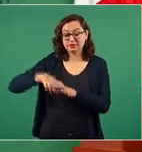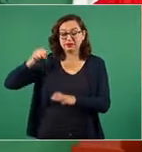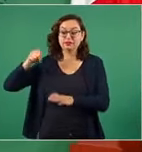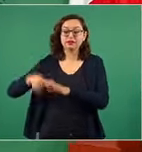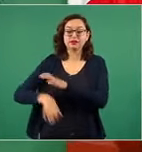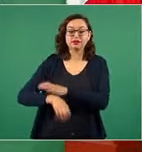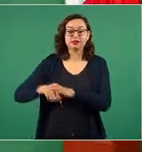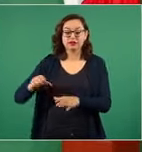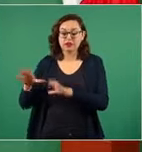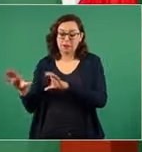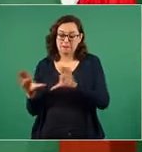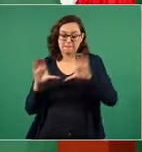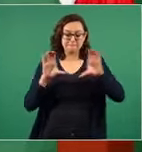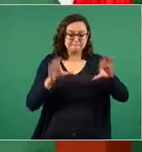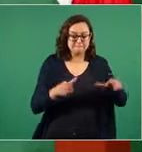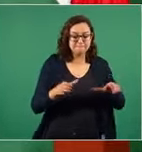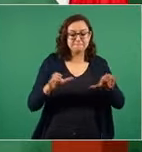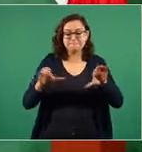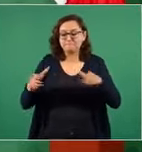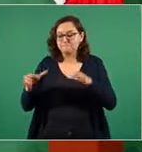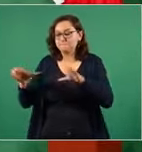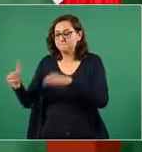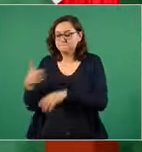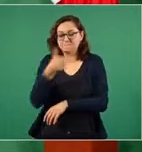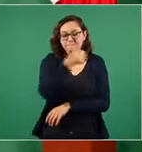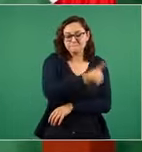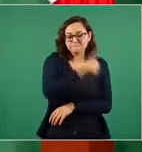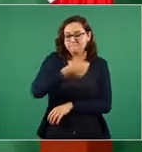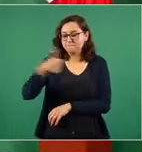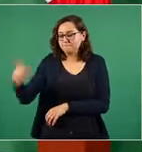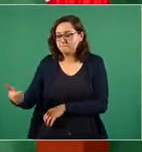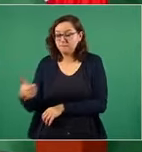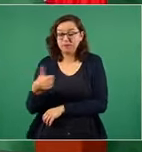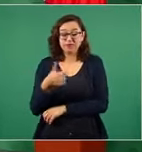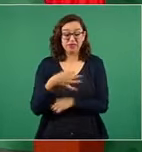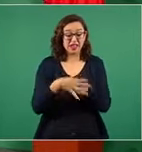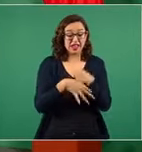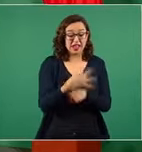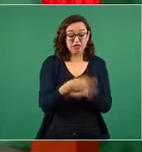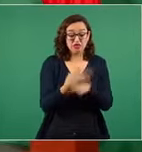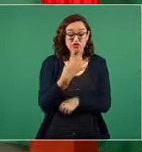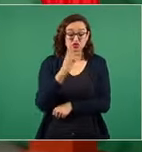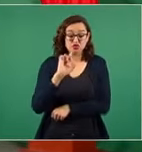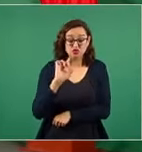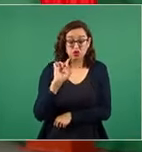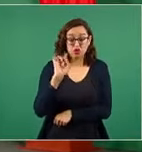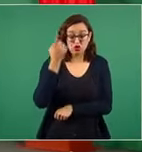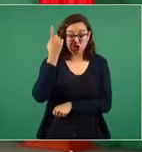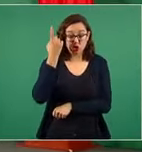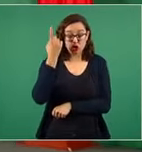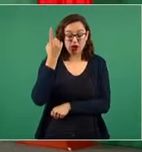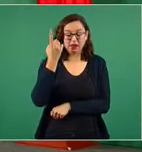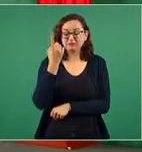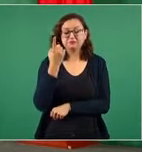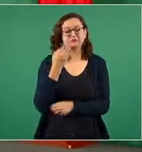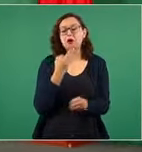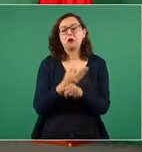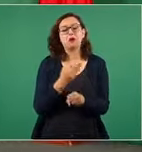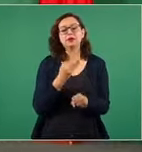por barril extraer petróleo estamos sacando